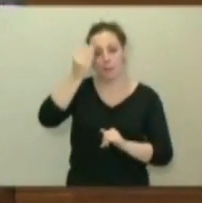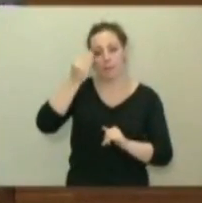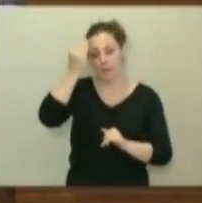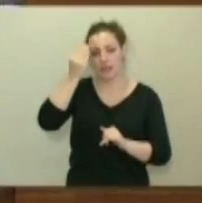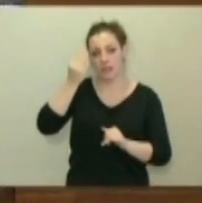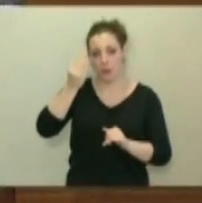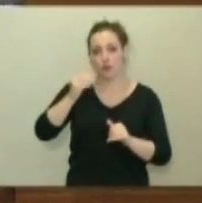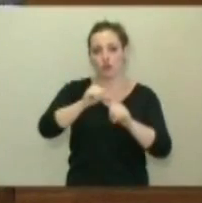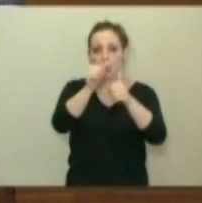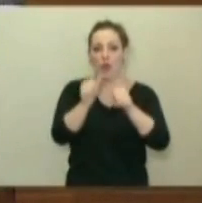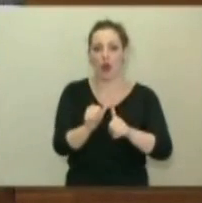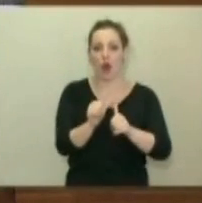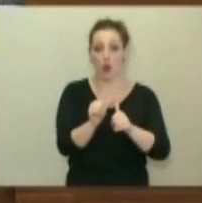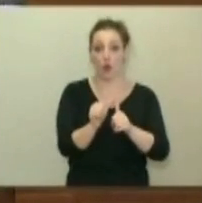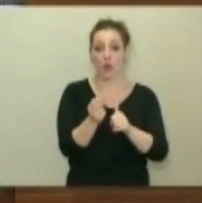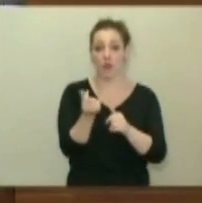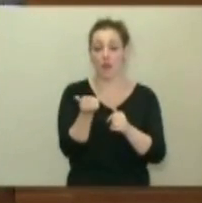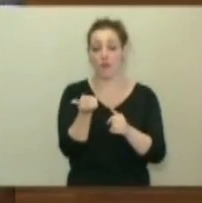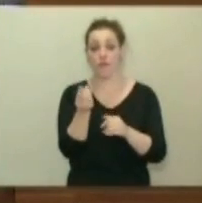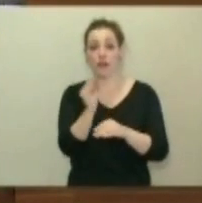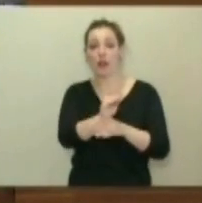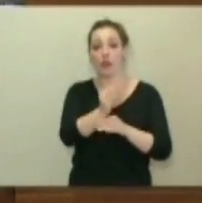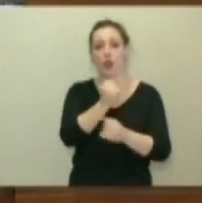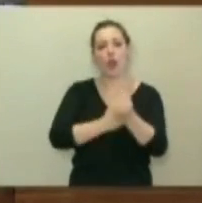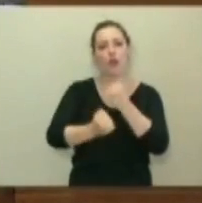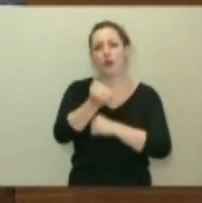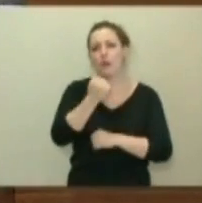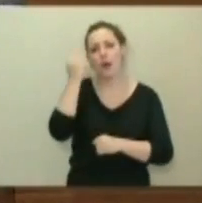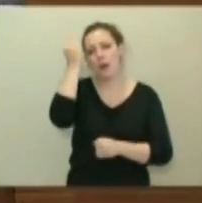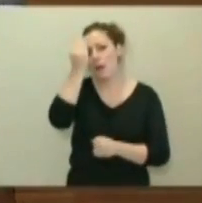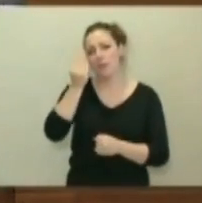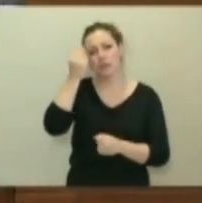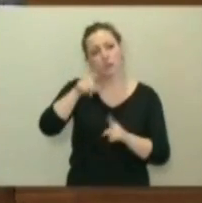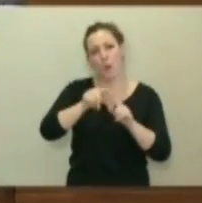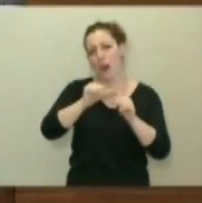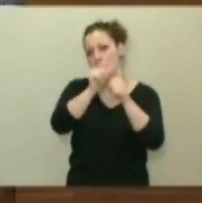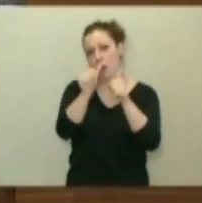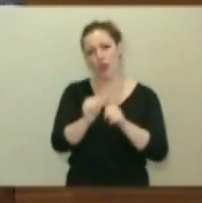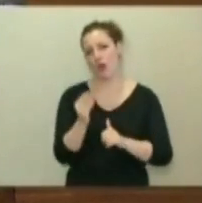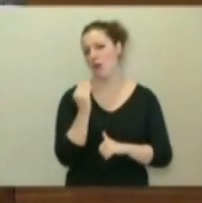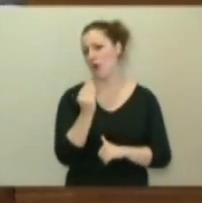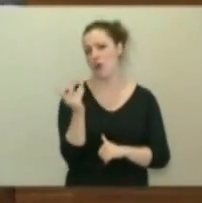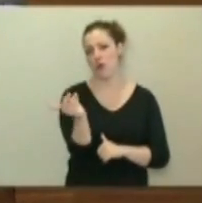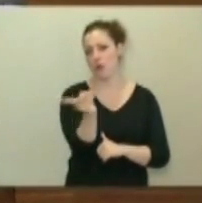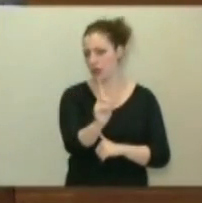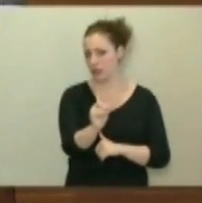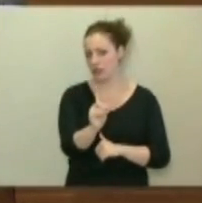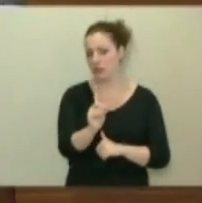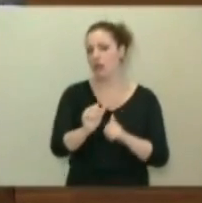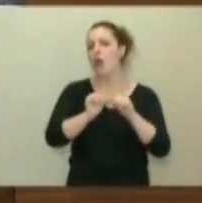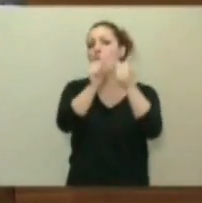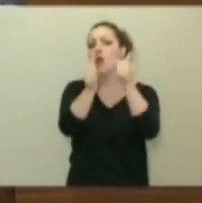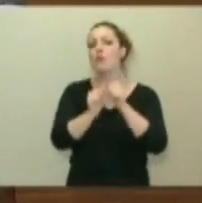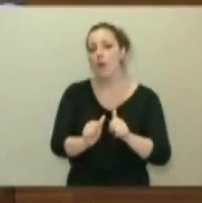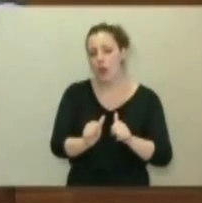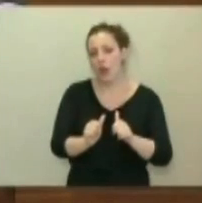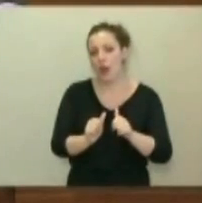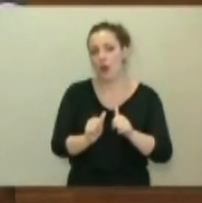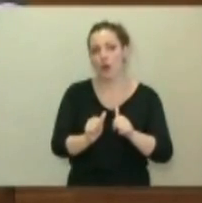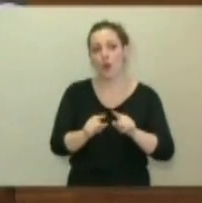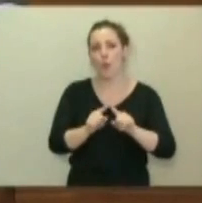autonómica en el que estamos ahora viendo no es un buen modelo, es un modelo que consagra